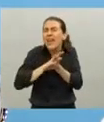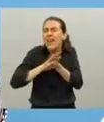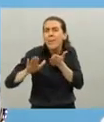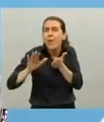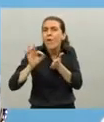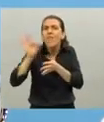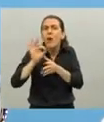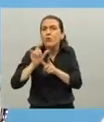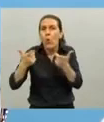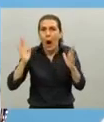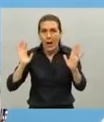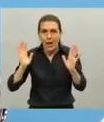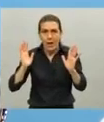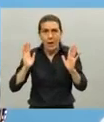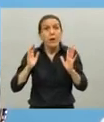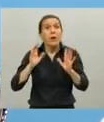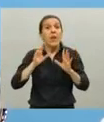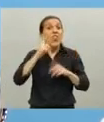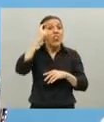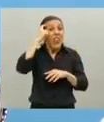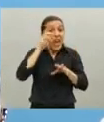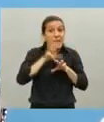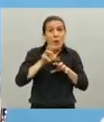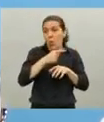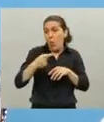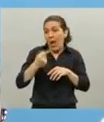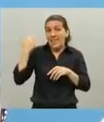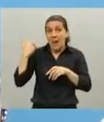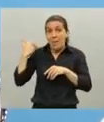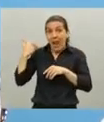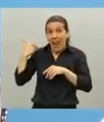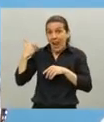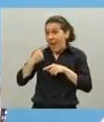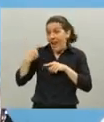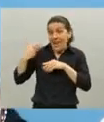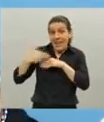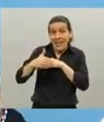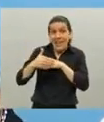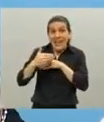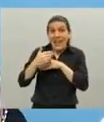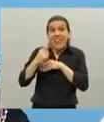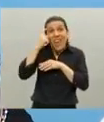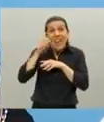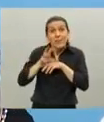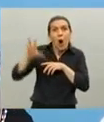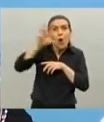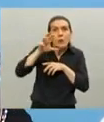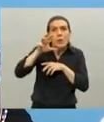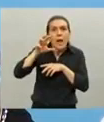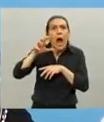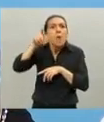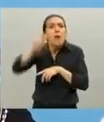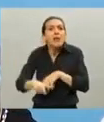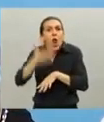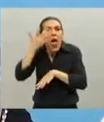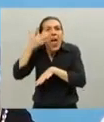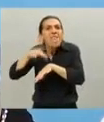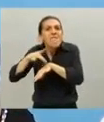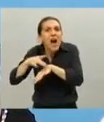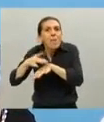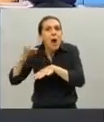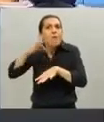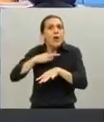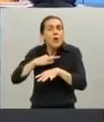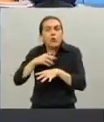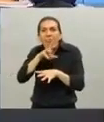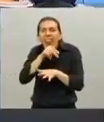Y que en 10 provincias hace una semana que no hay ningún caso confirmado de coronavirus. Eso